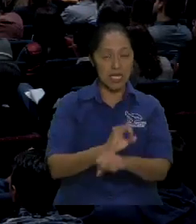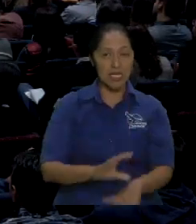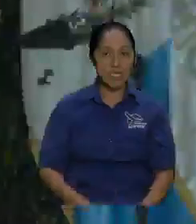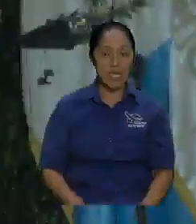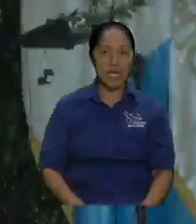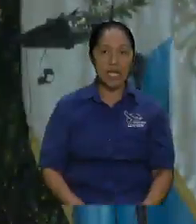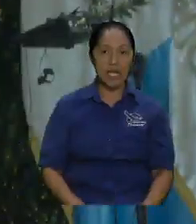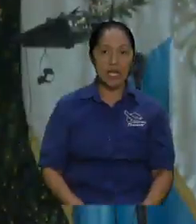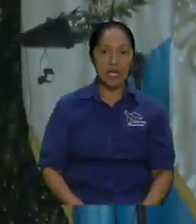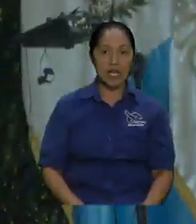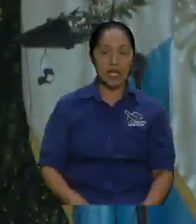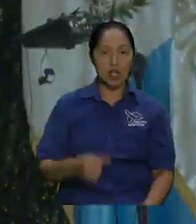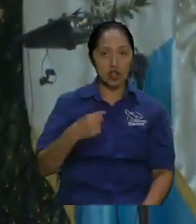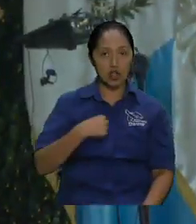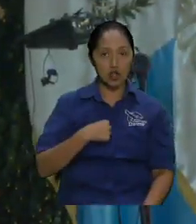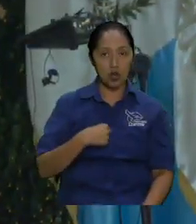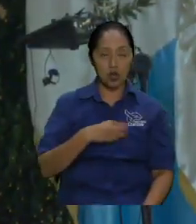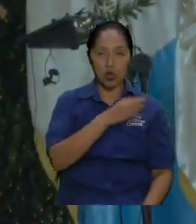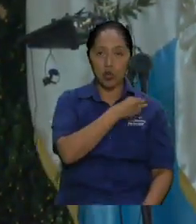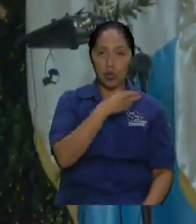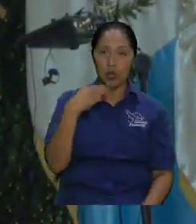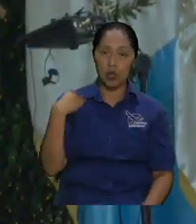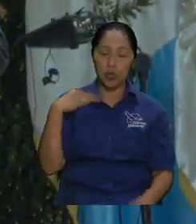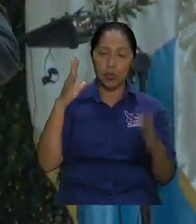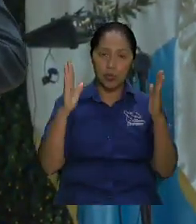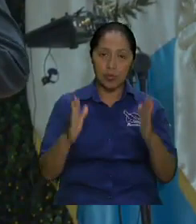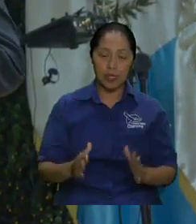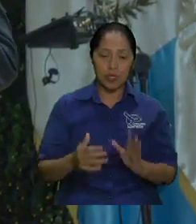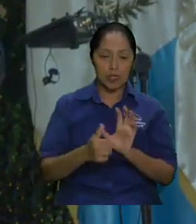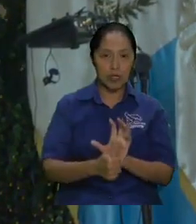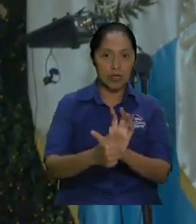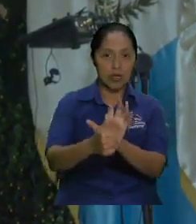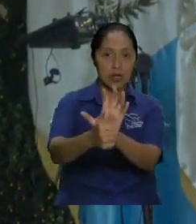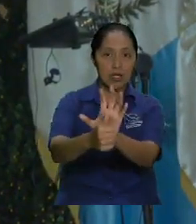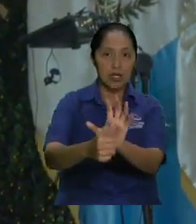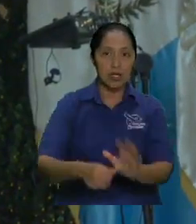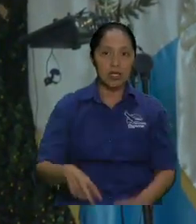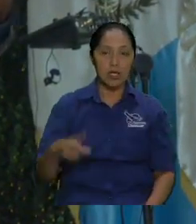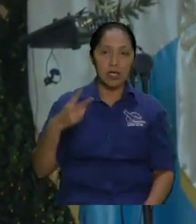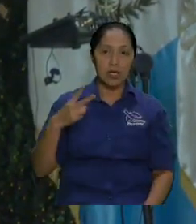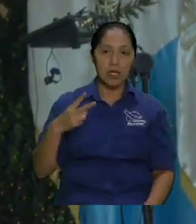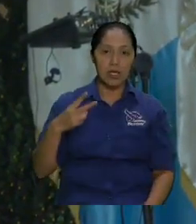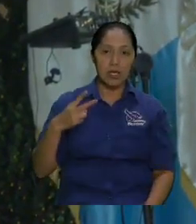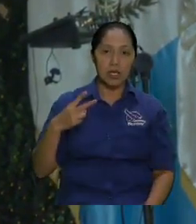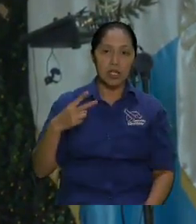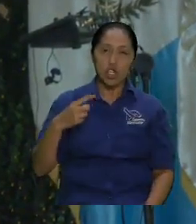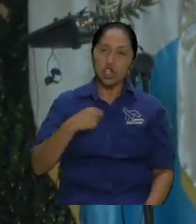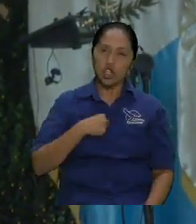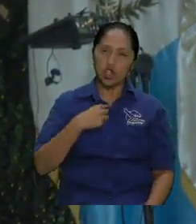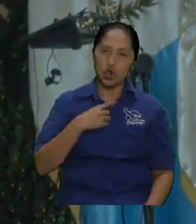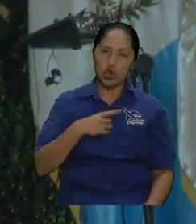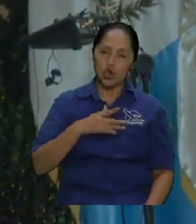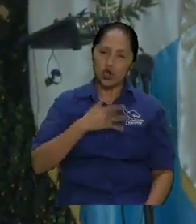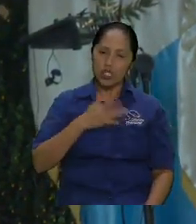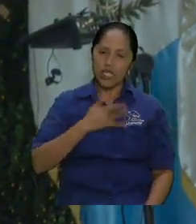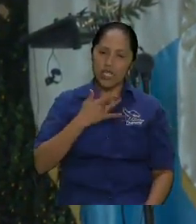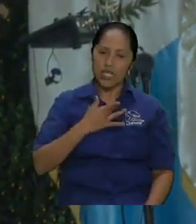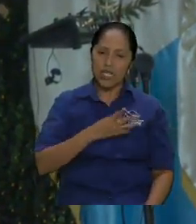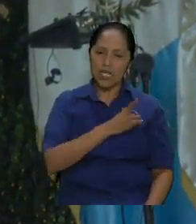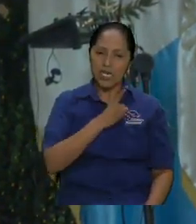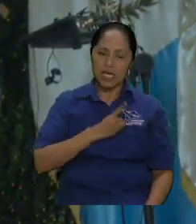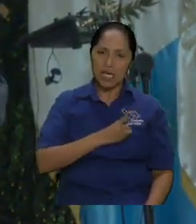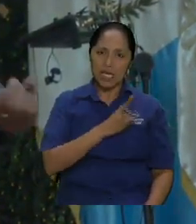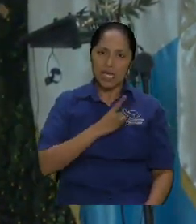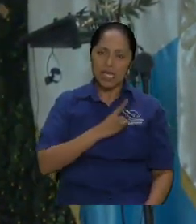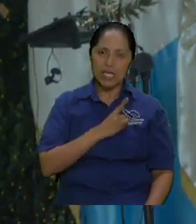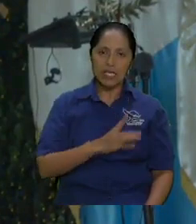señor me entregó y entonces tuve en mi corazón el deseo y dije voy a abrirnos para que para que seamos bendecidos con